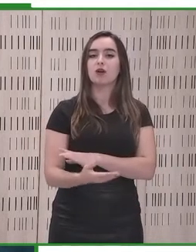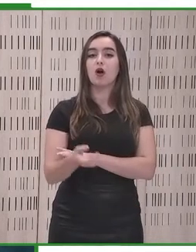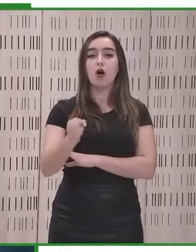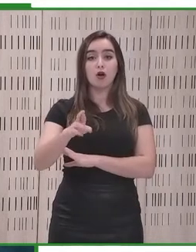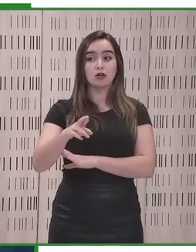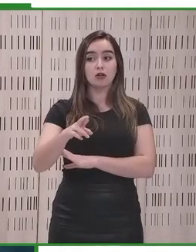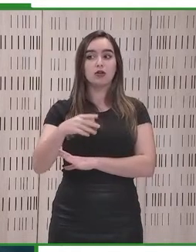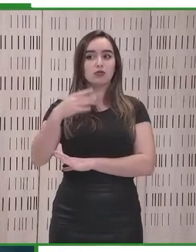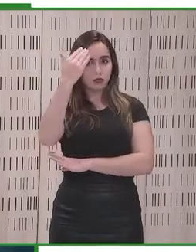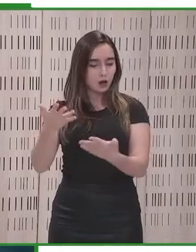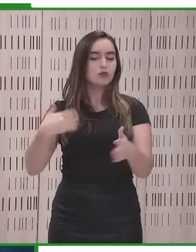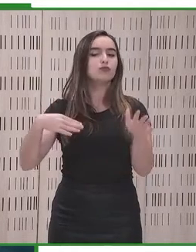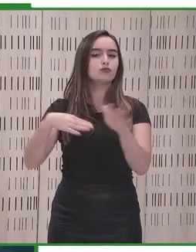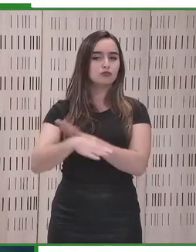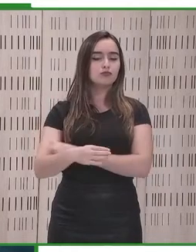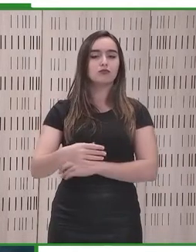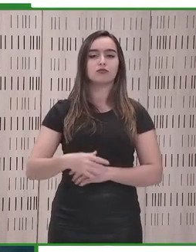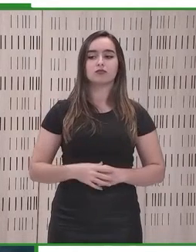hacerlo.